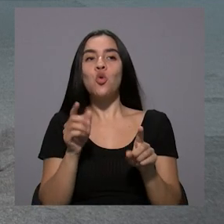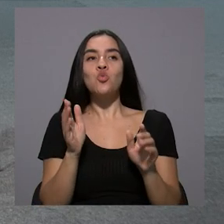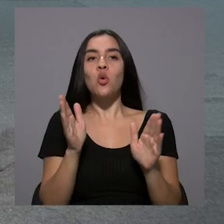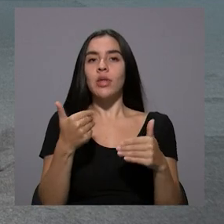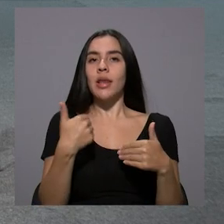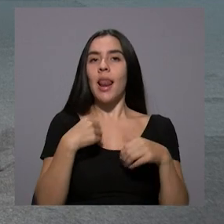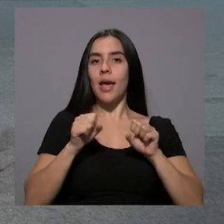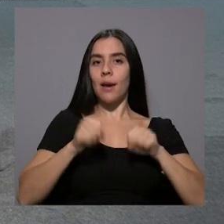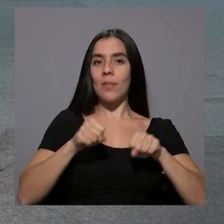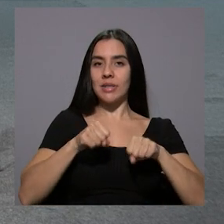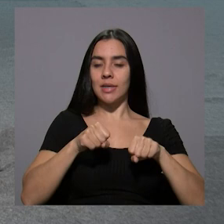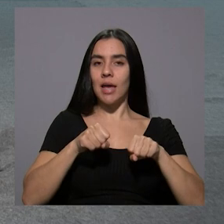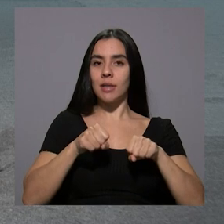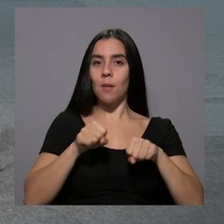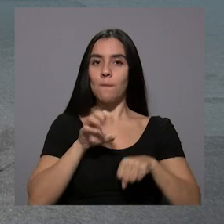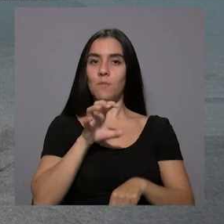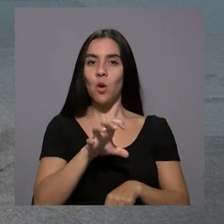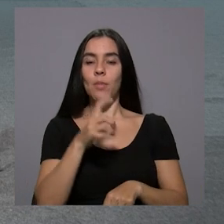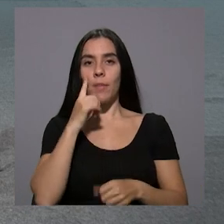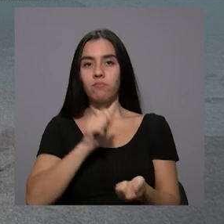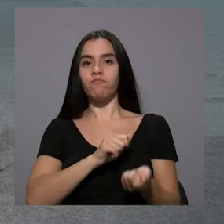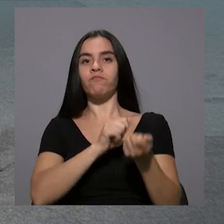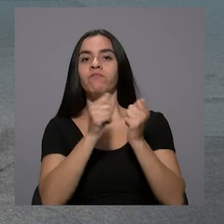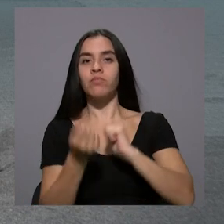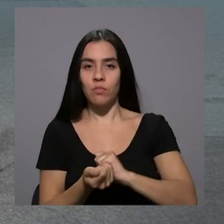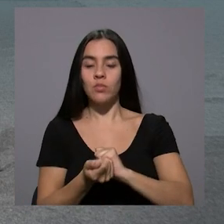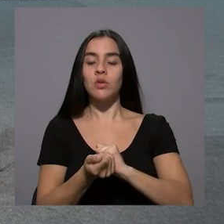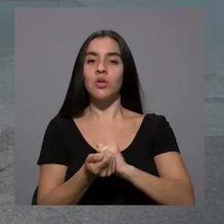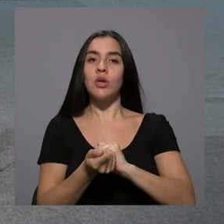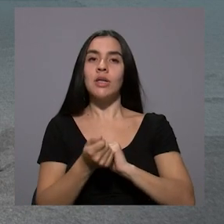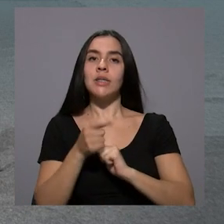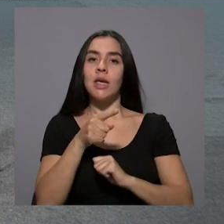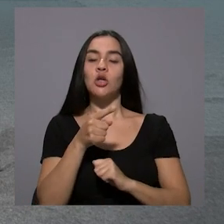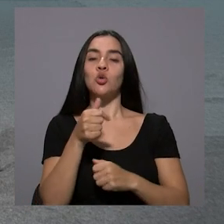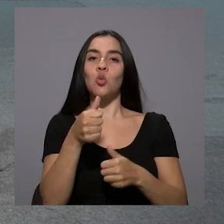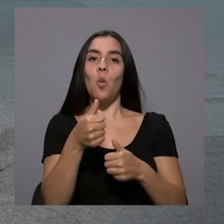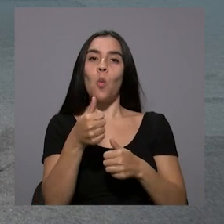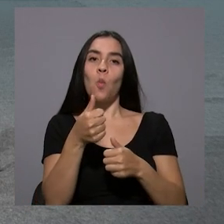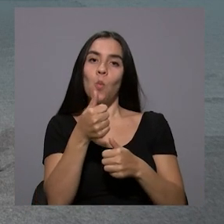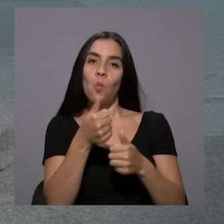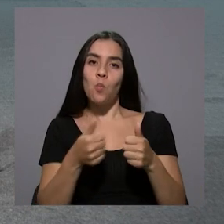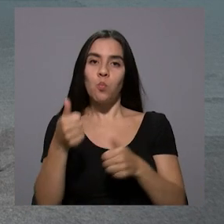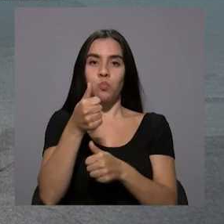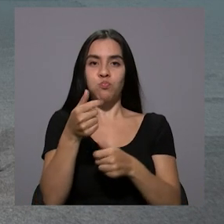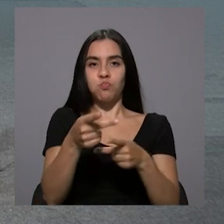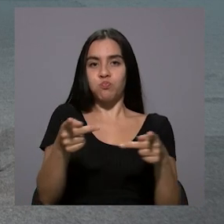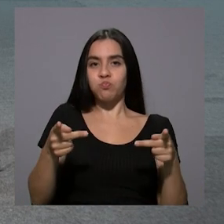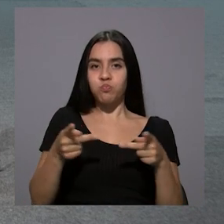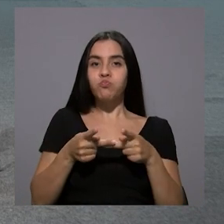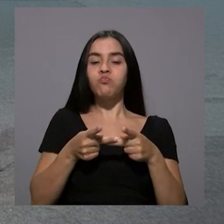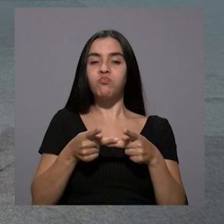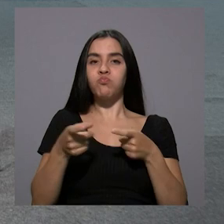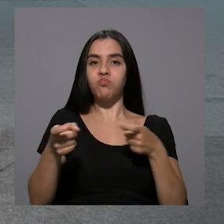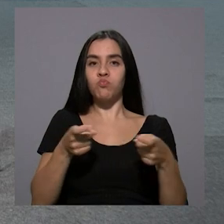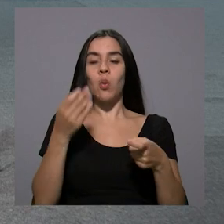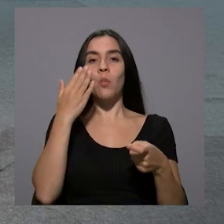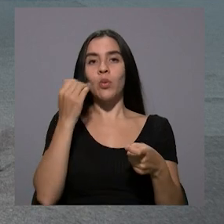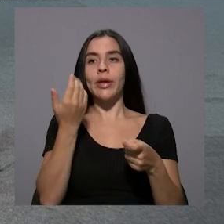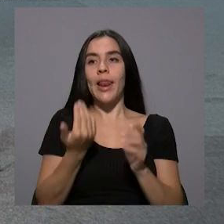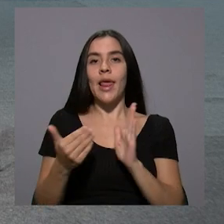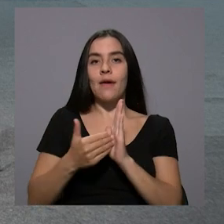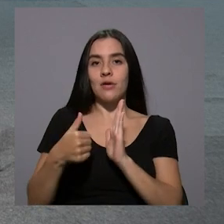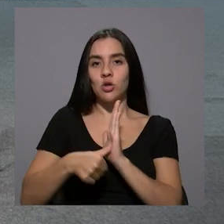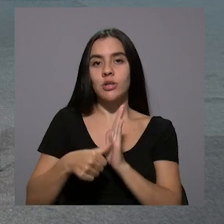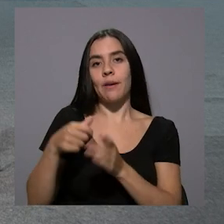instalada que teníamos en esas transformaciones y esos cambios de mando en las elecciones municipales porque la reelección estaba permitida.